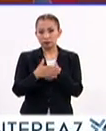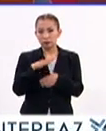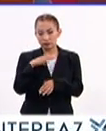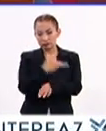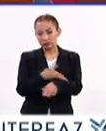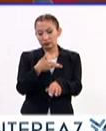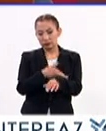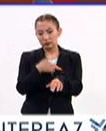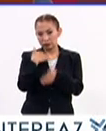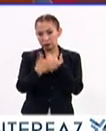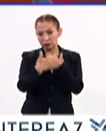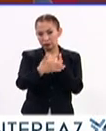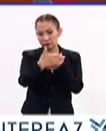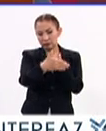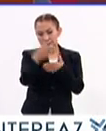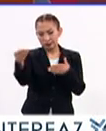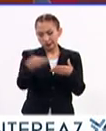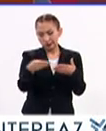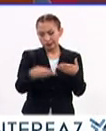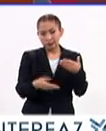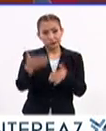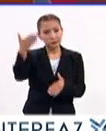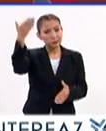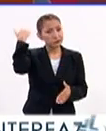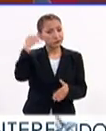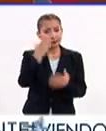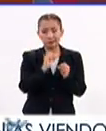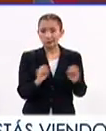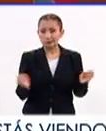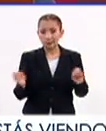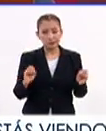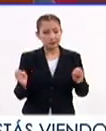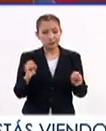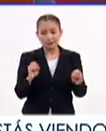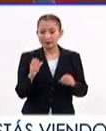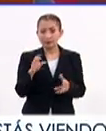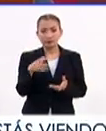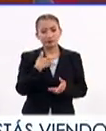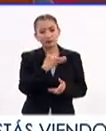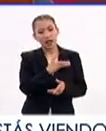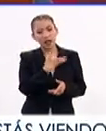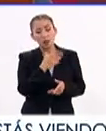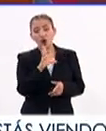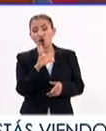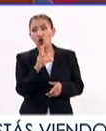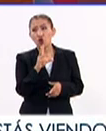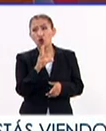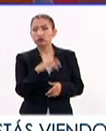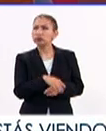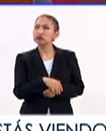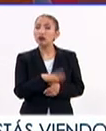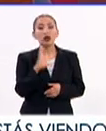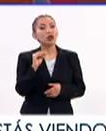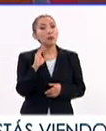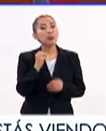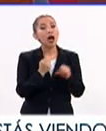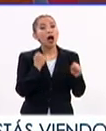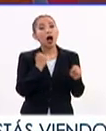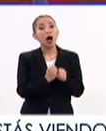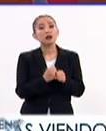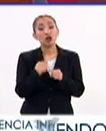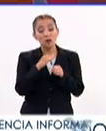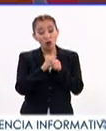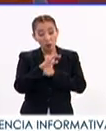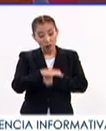proceso archivístico que no se tuvo en el pasado. Digamos que tenemos 90 años de